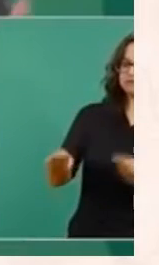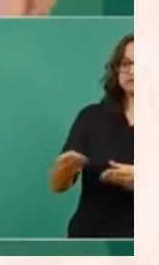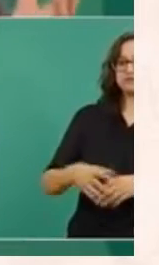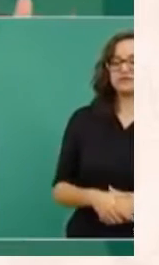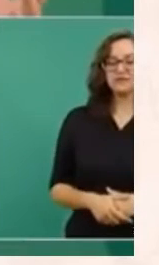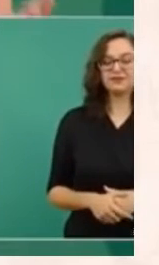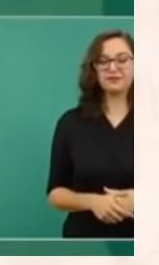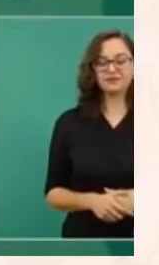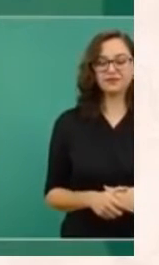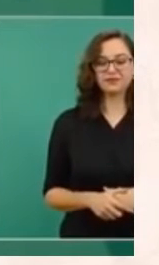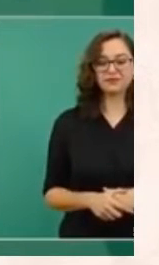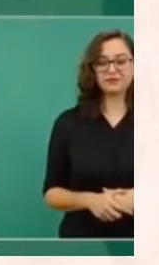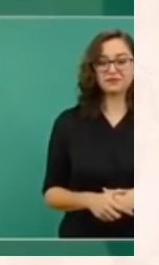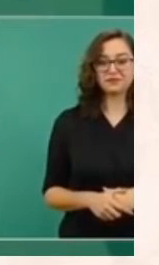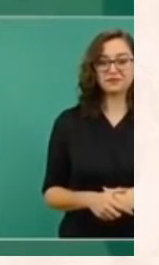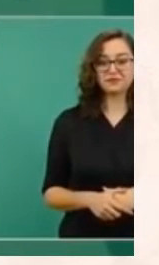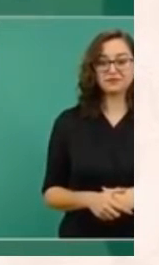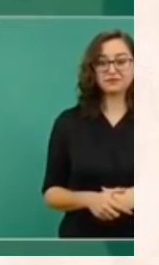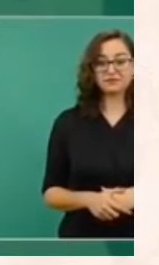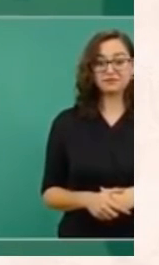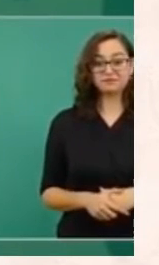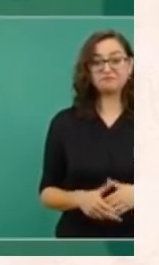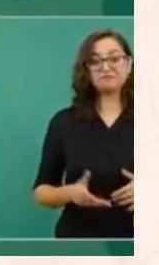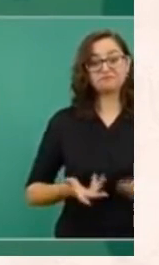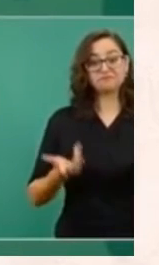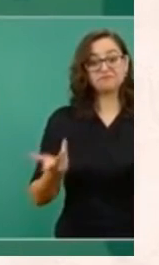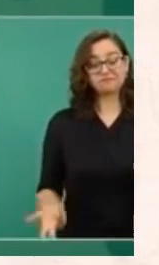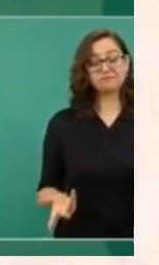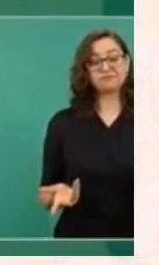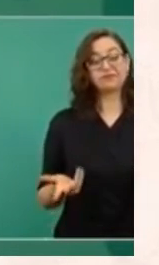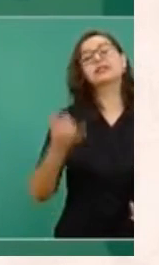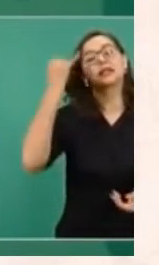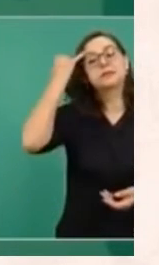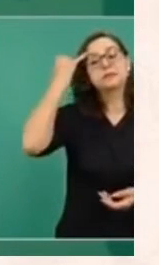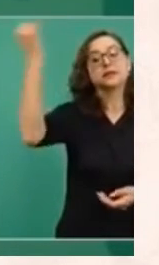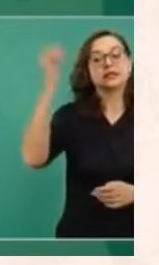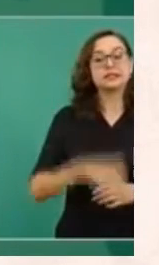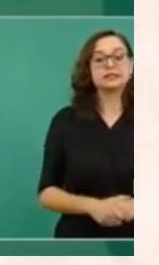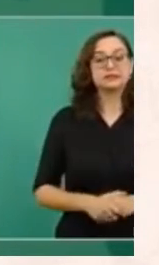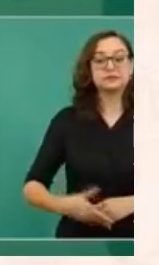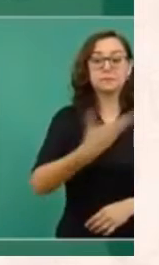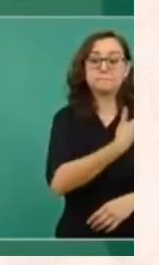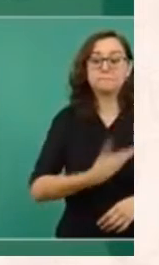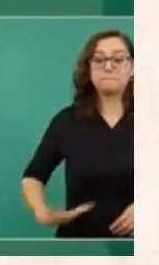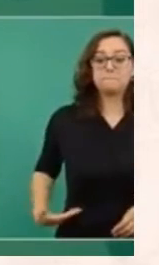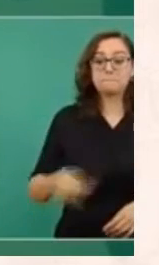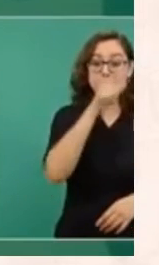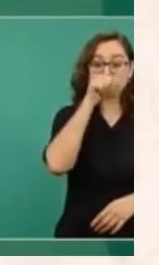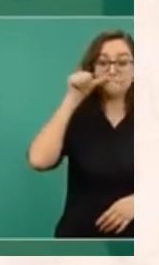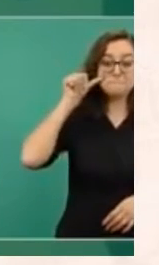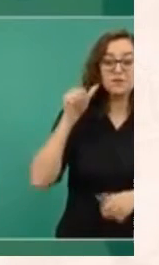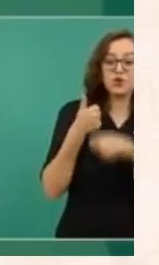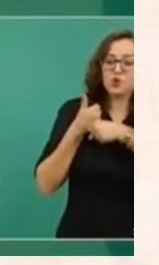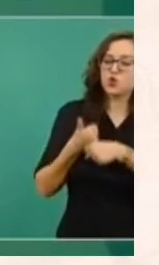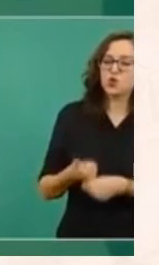Imagínense cómo le fue al presidente Juárez en aquel tiempo.